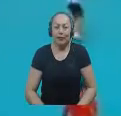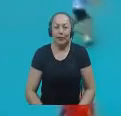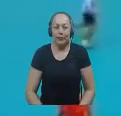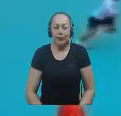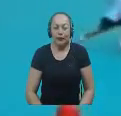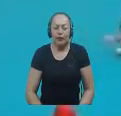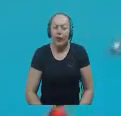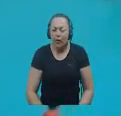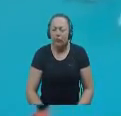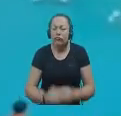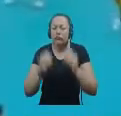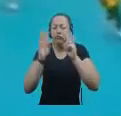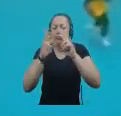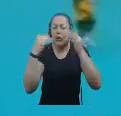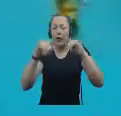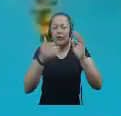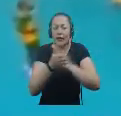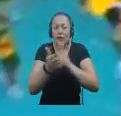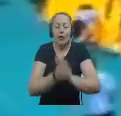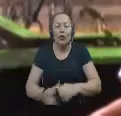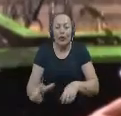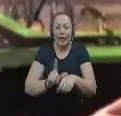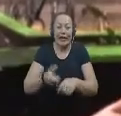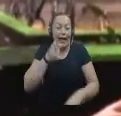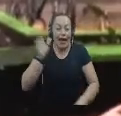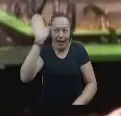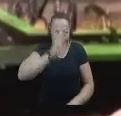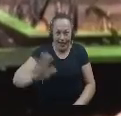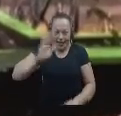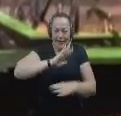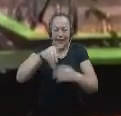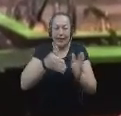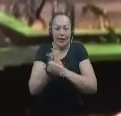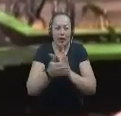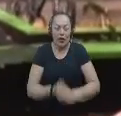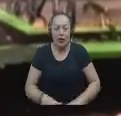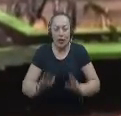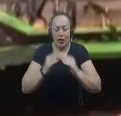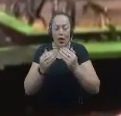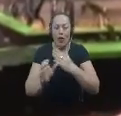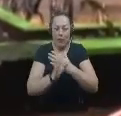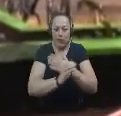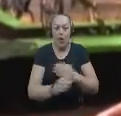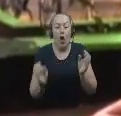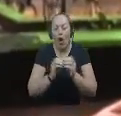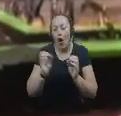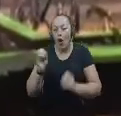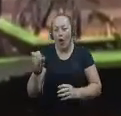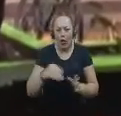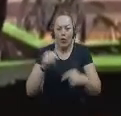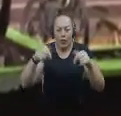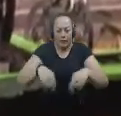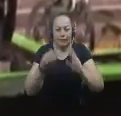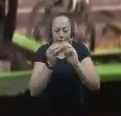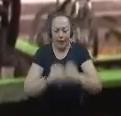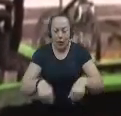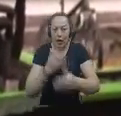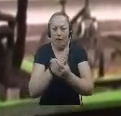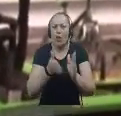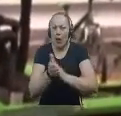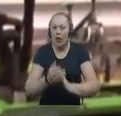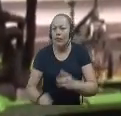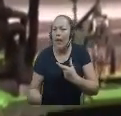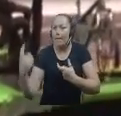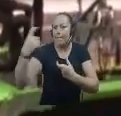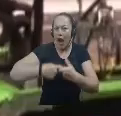Pues como ya se conformó la Liga de Caldas Mi institución o el club que se formó aquí en Adorada Hace parte